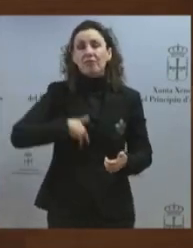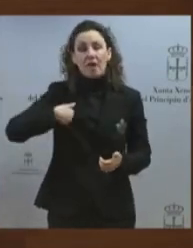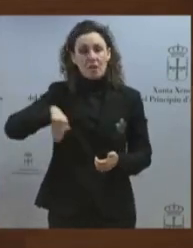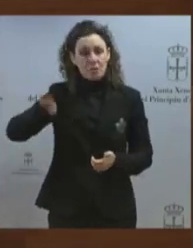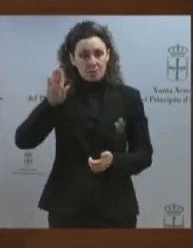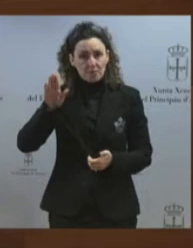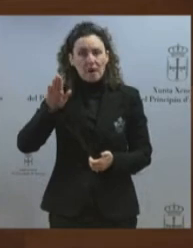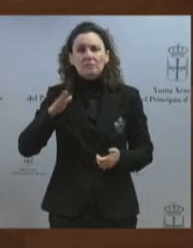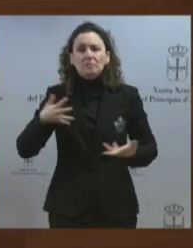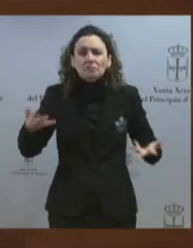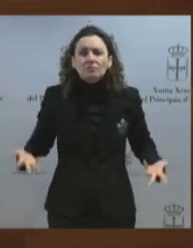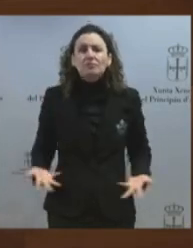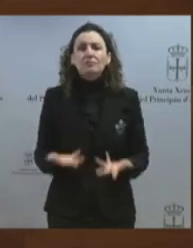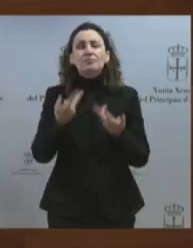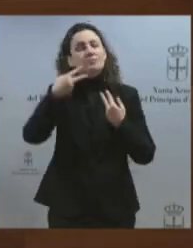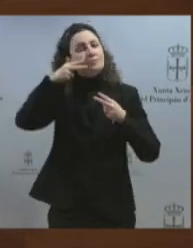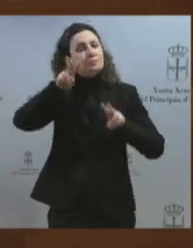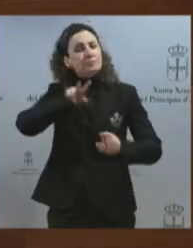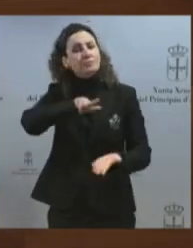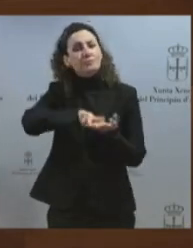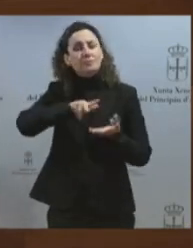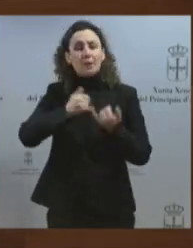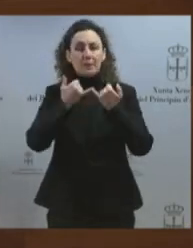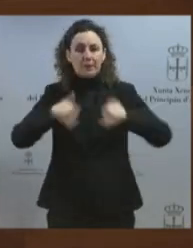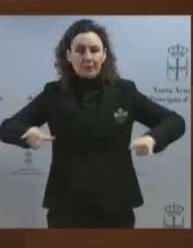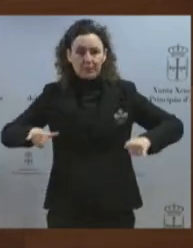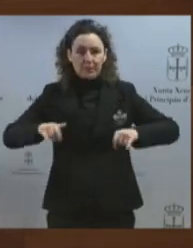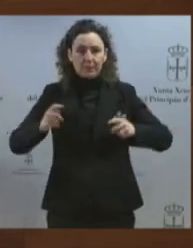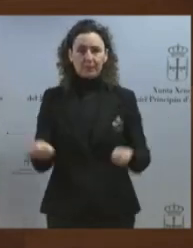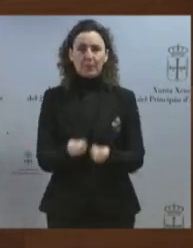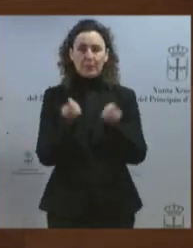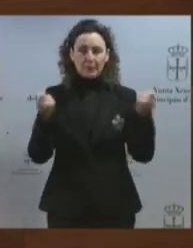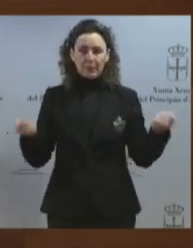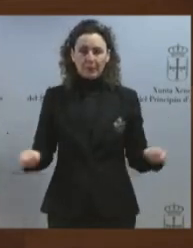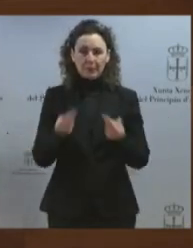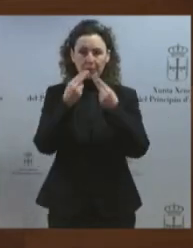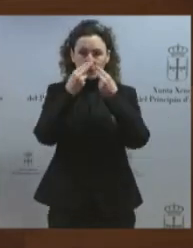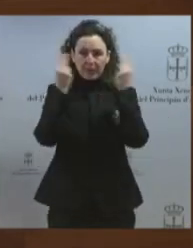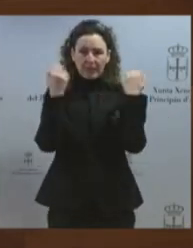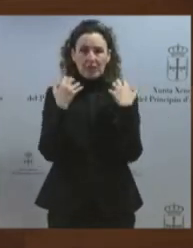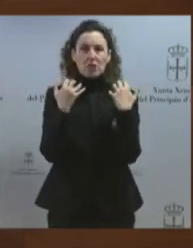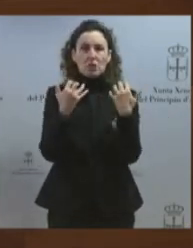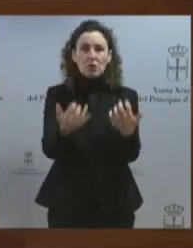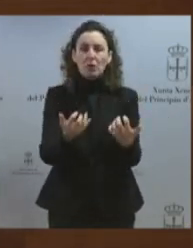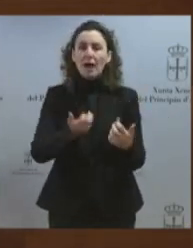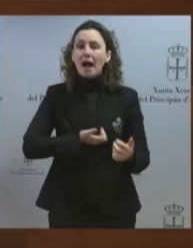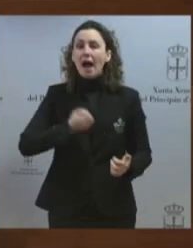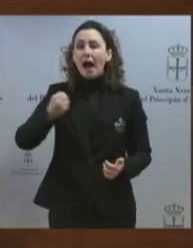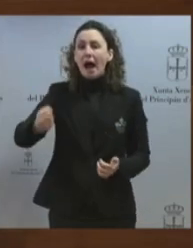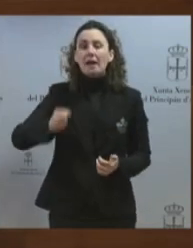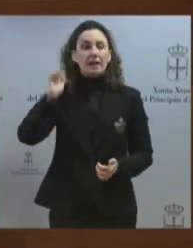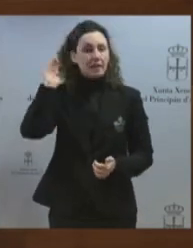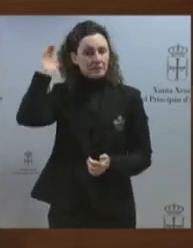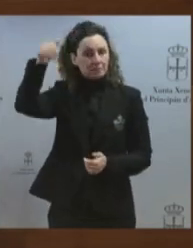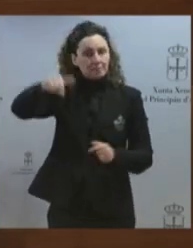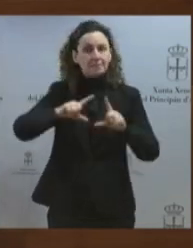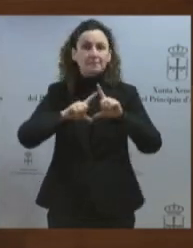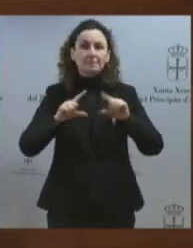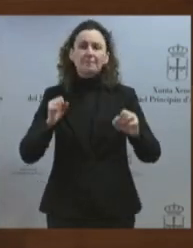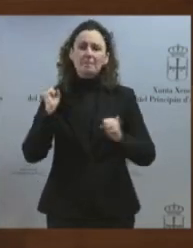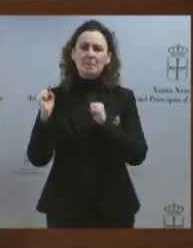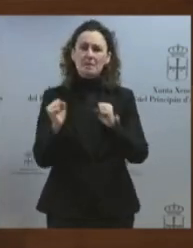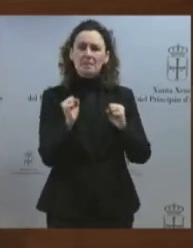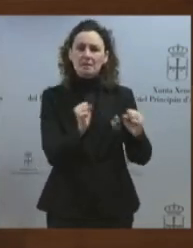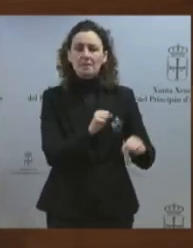actos públicos oficiales a todos los alcaldes republicanos asturianos asesinados por la dictadura, y también